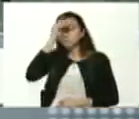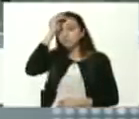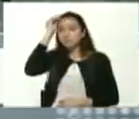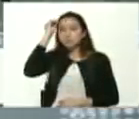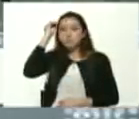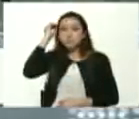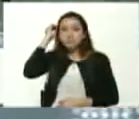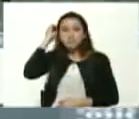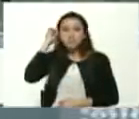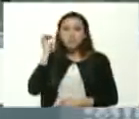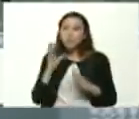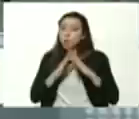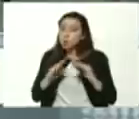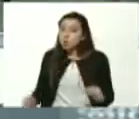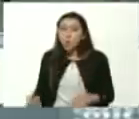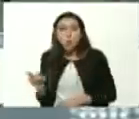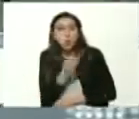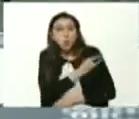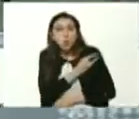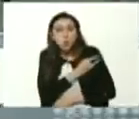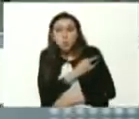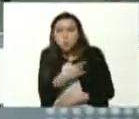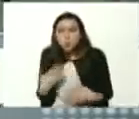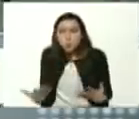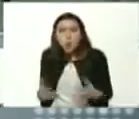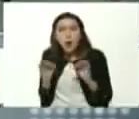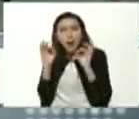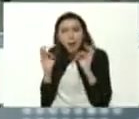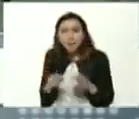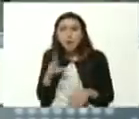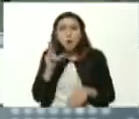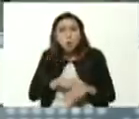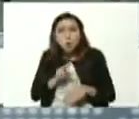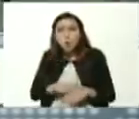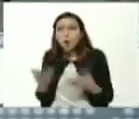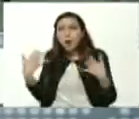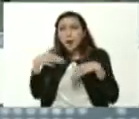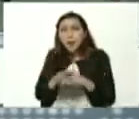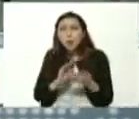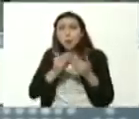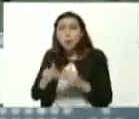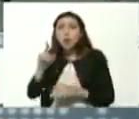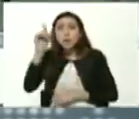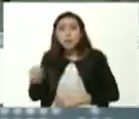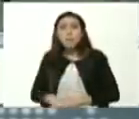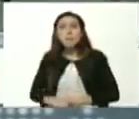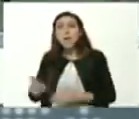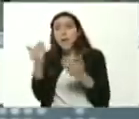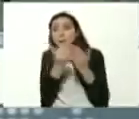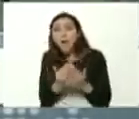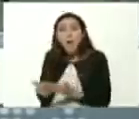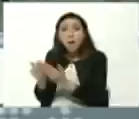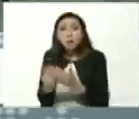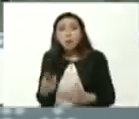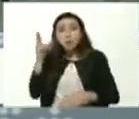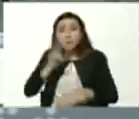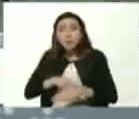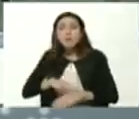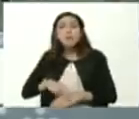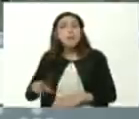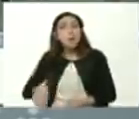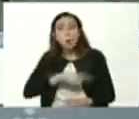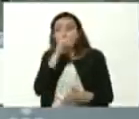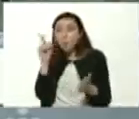y todas las universidades que dan la carrera de medicina integral comunitaria y a todos los estudiantes de medicina del país